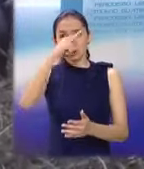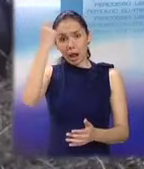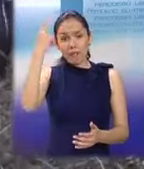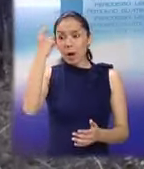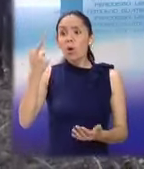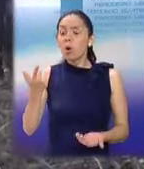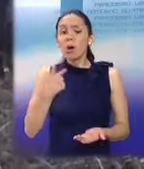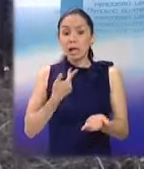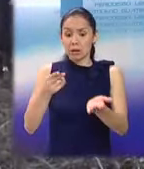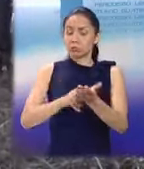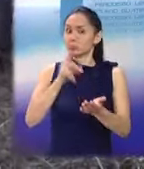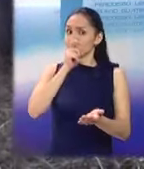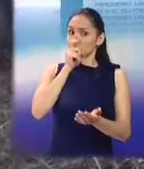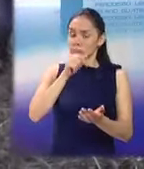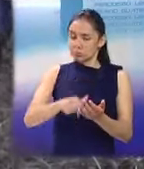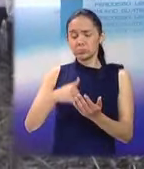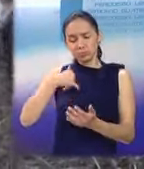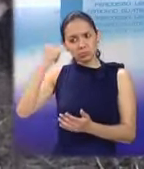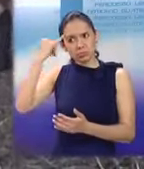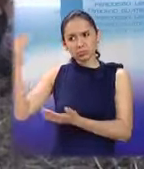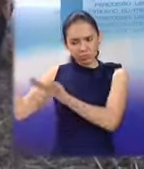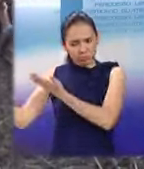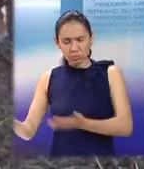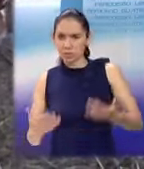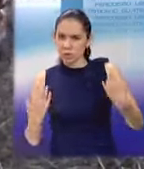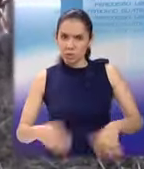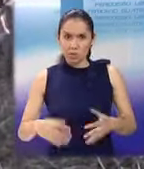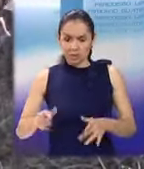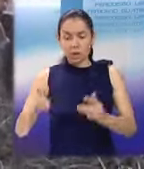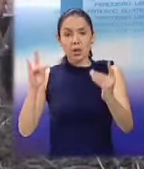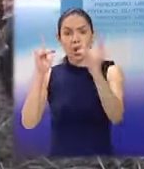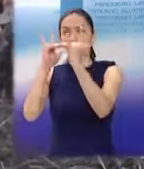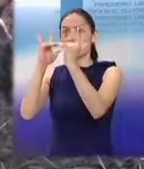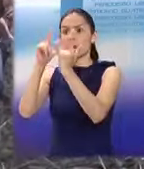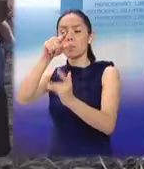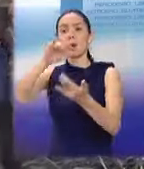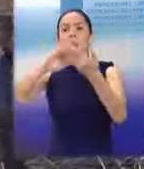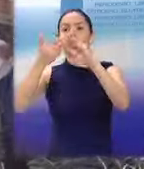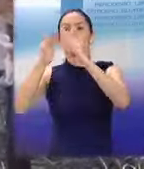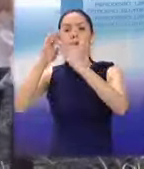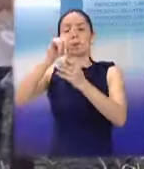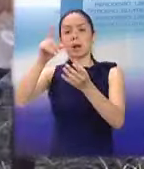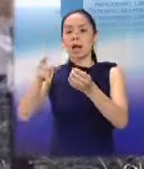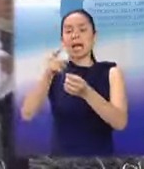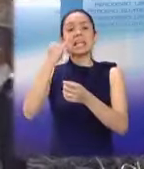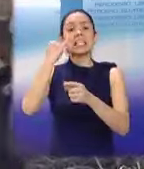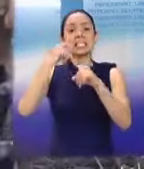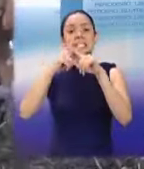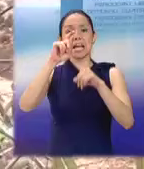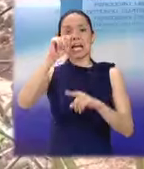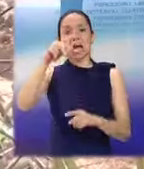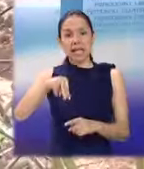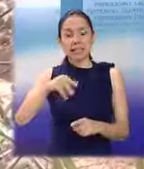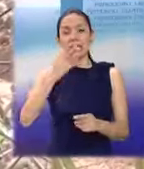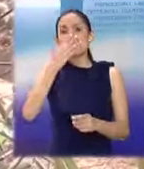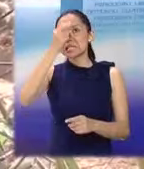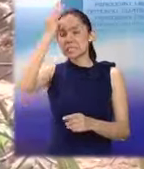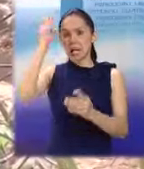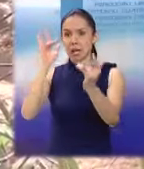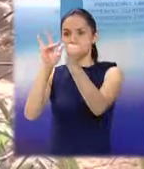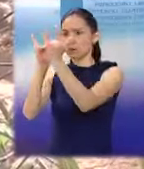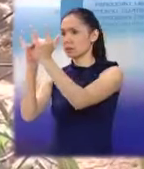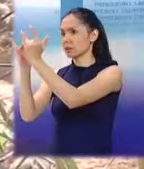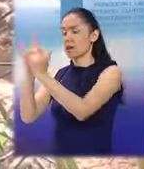reparación interconecta a por lo menos cuatro principales comunidades a la cabecera municipal de Ixcánquiche. Por una